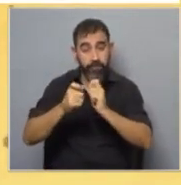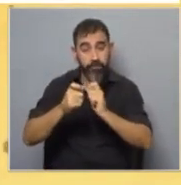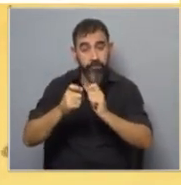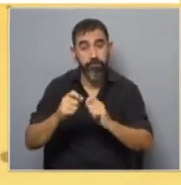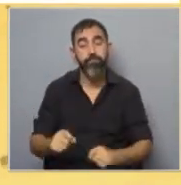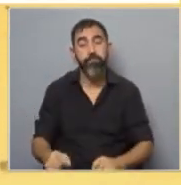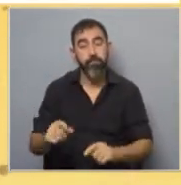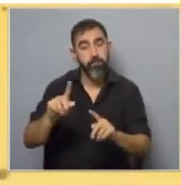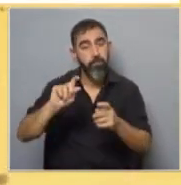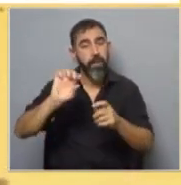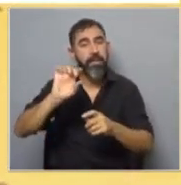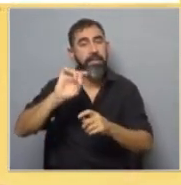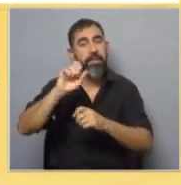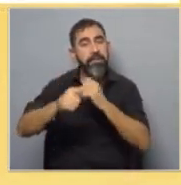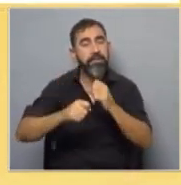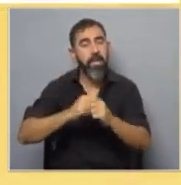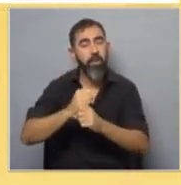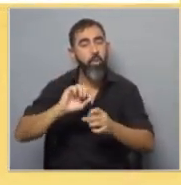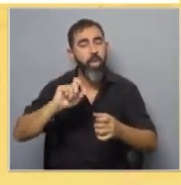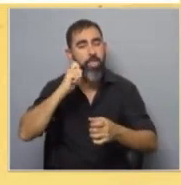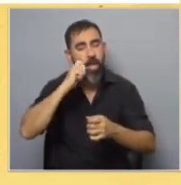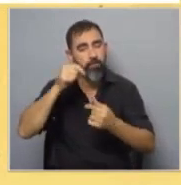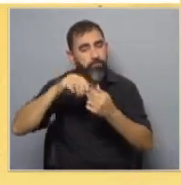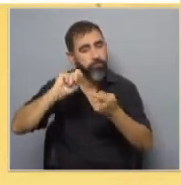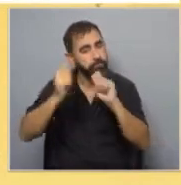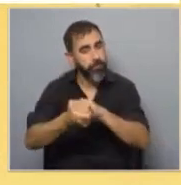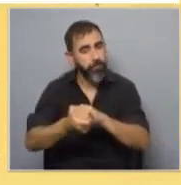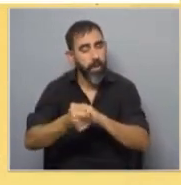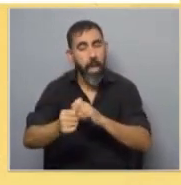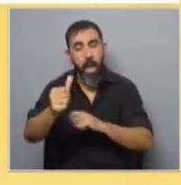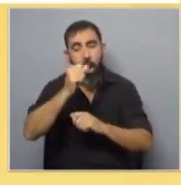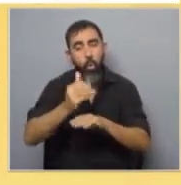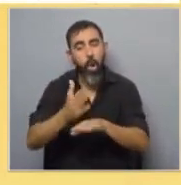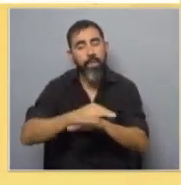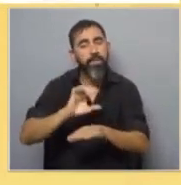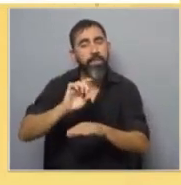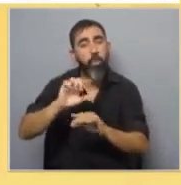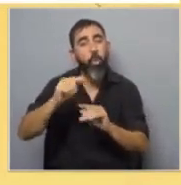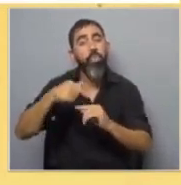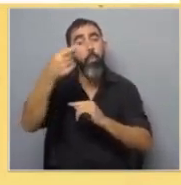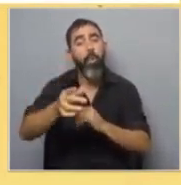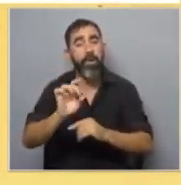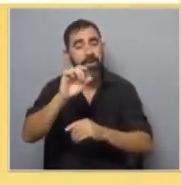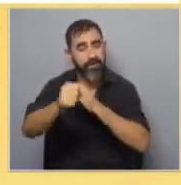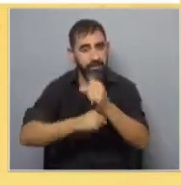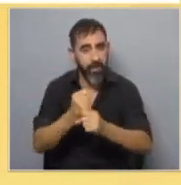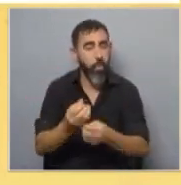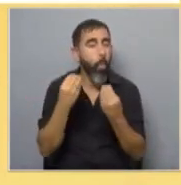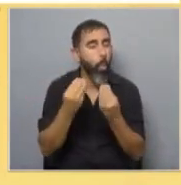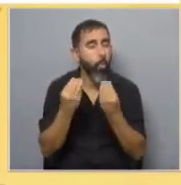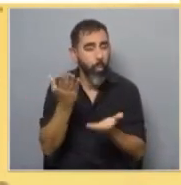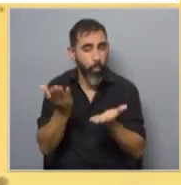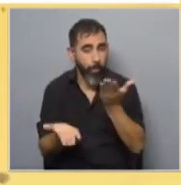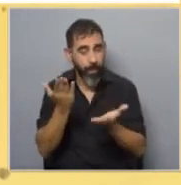un punto de quiebre en los 15 años. ¿Qué pasaba con la gente cuando empezaba a tomar alcohol antes de los 15 años y después de los 15 años? Entonces, cuando